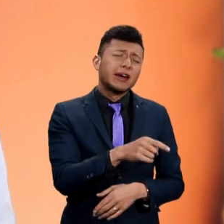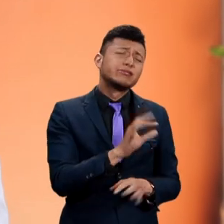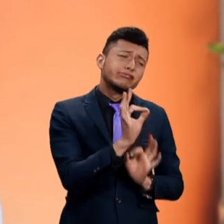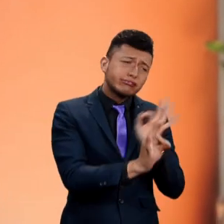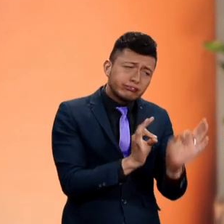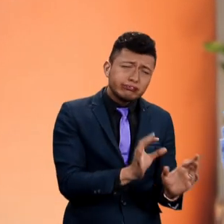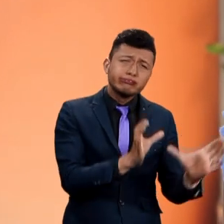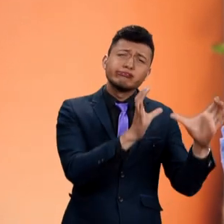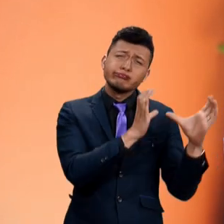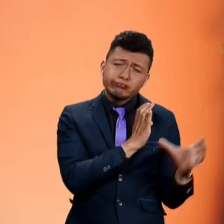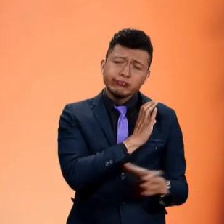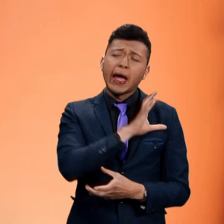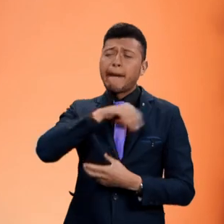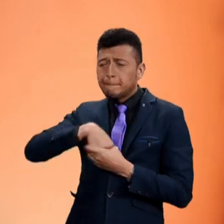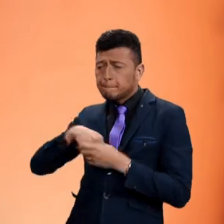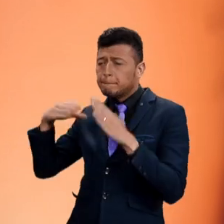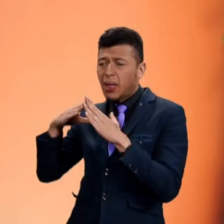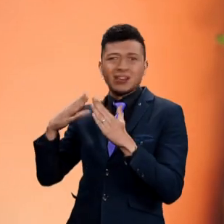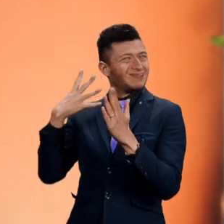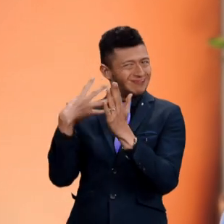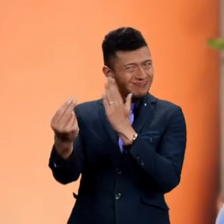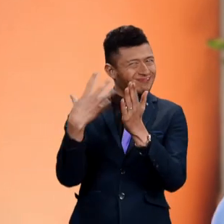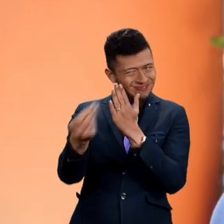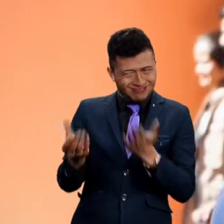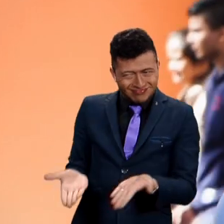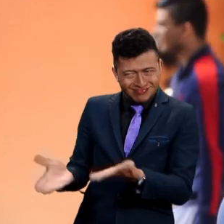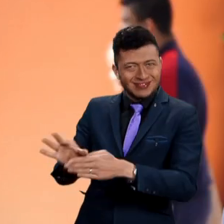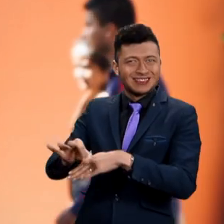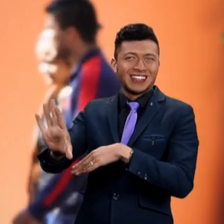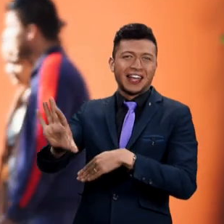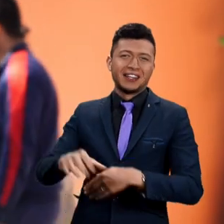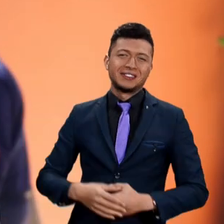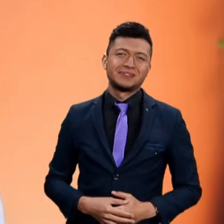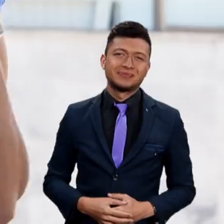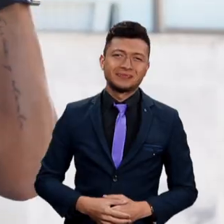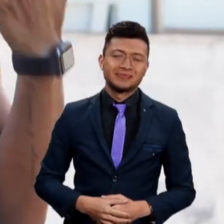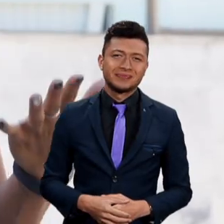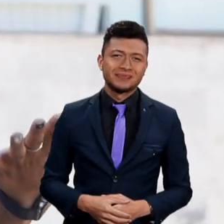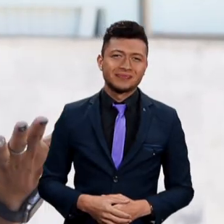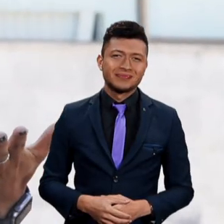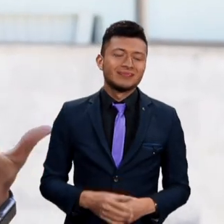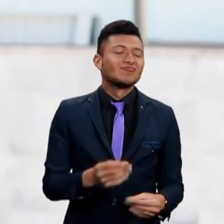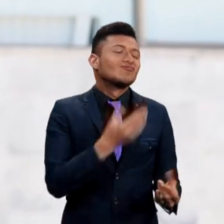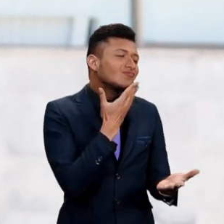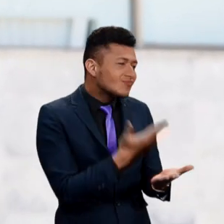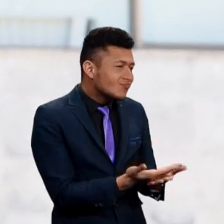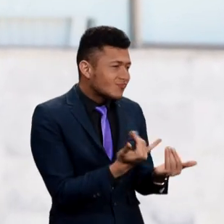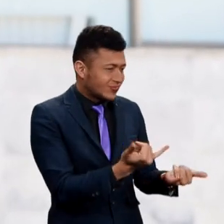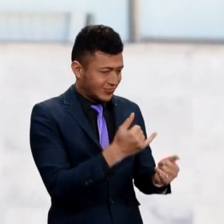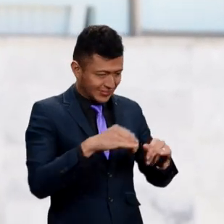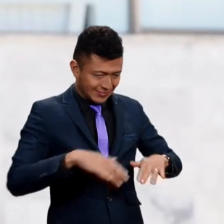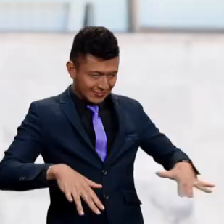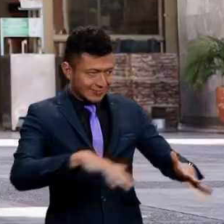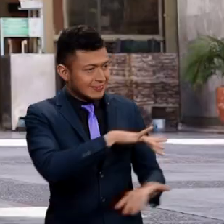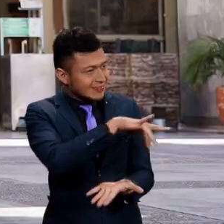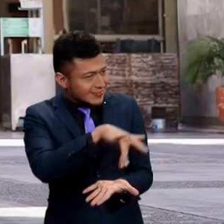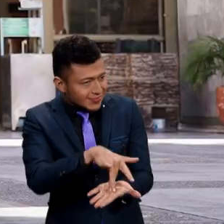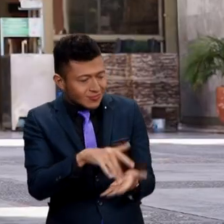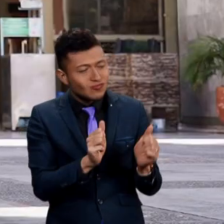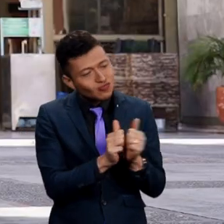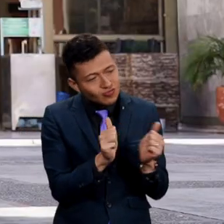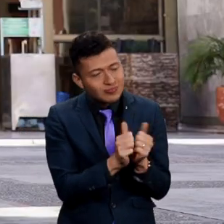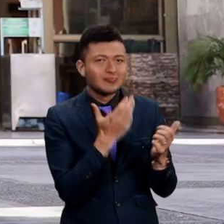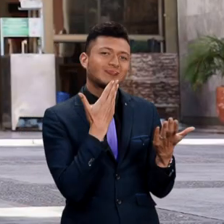que no los vean como una carga, que no los encierren, que los dejen salir a la vida social. Quiero agradecerte por habernos acompañado durante